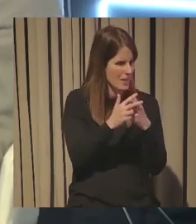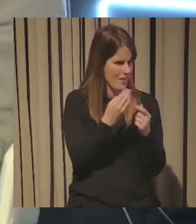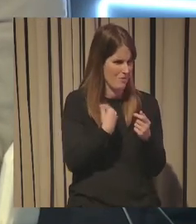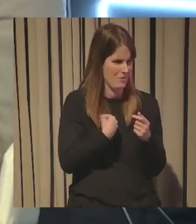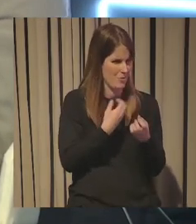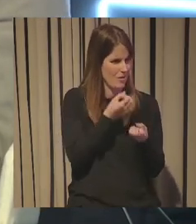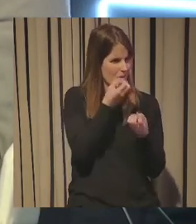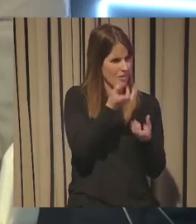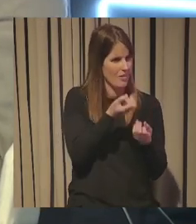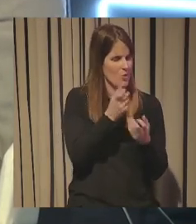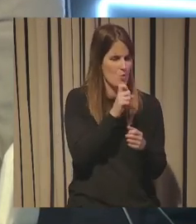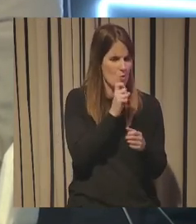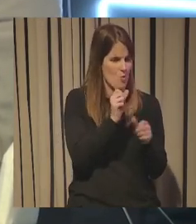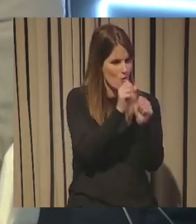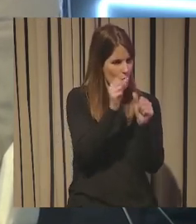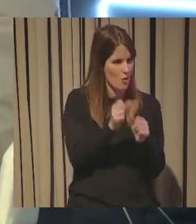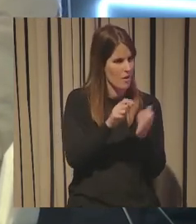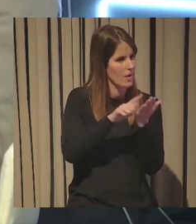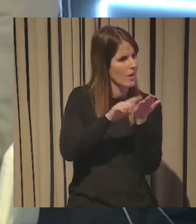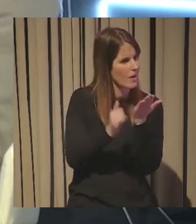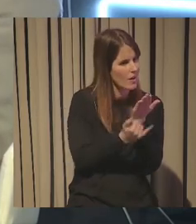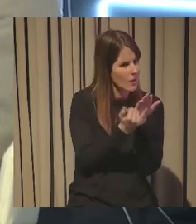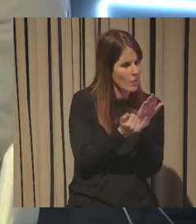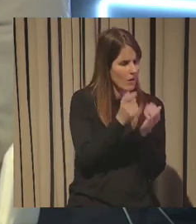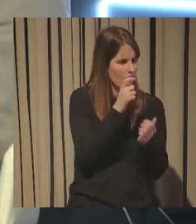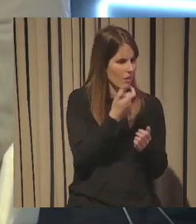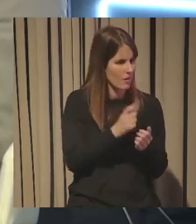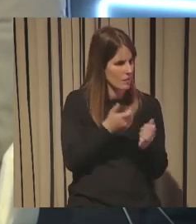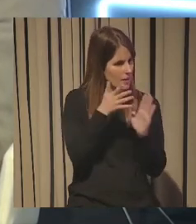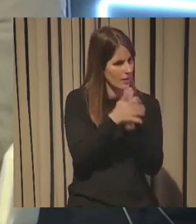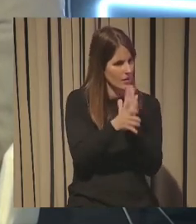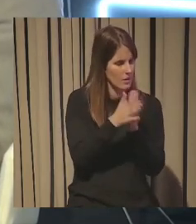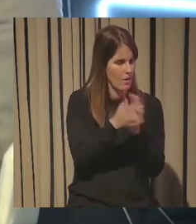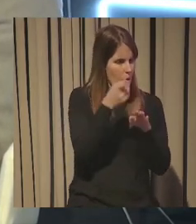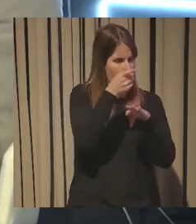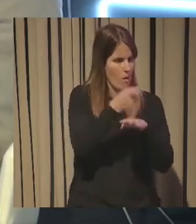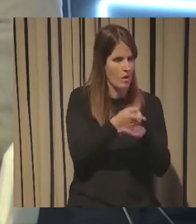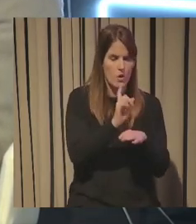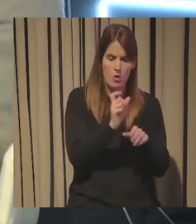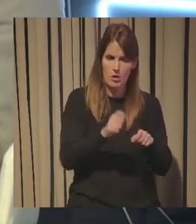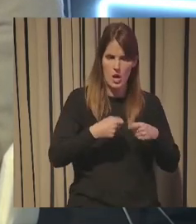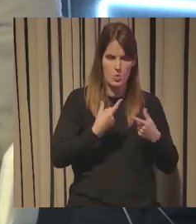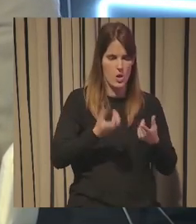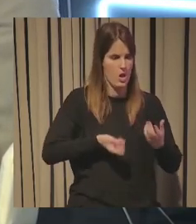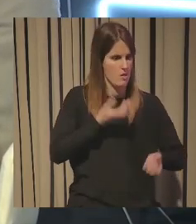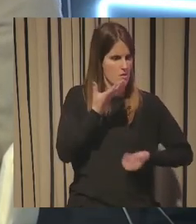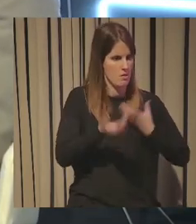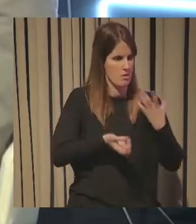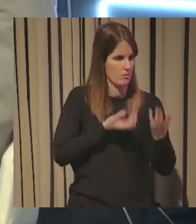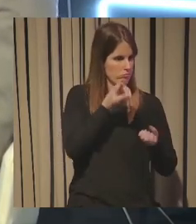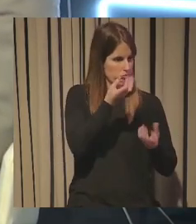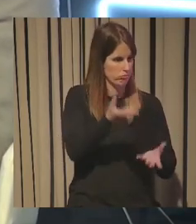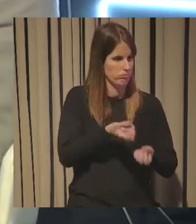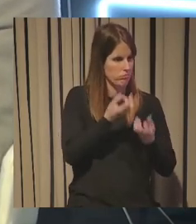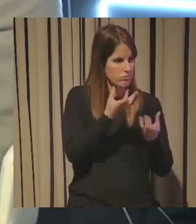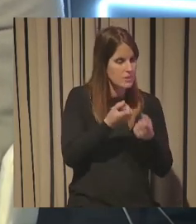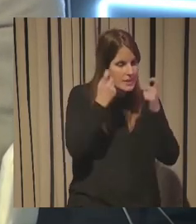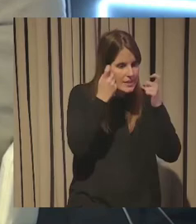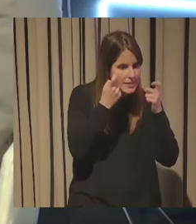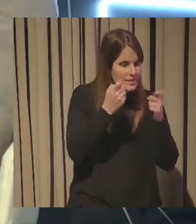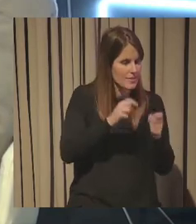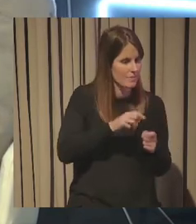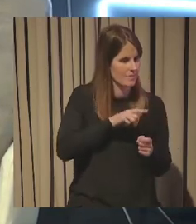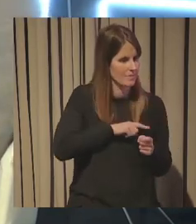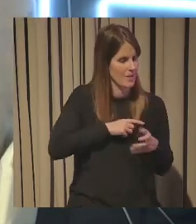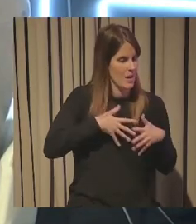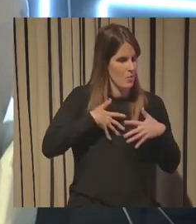la propia organización el lenguaje que utilizo para contarlo si no es un lenguaje impuesto si es un lenguaje natural un lenguaje que nace solo si engancho con la emoción